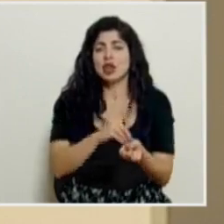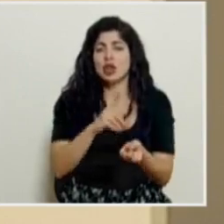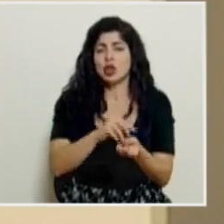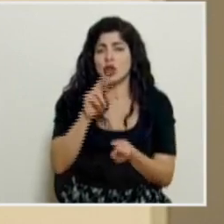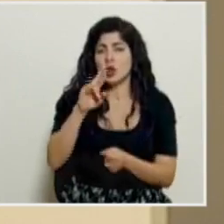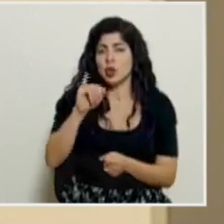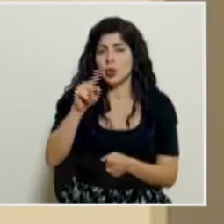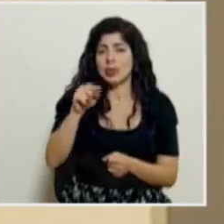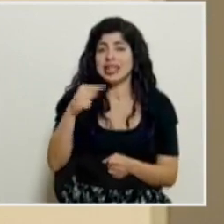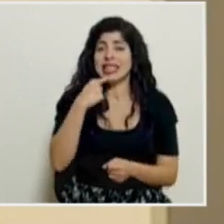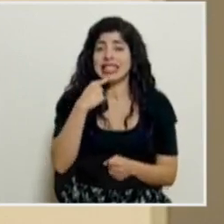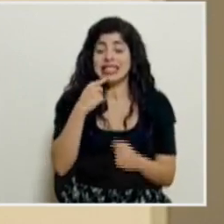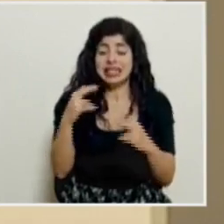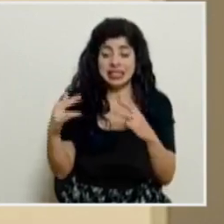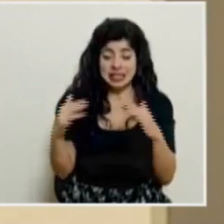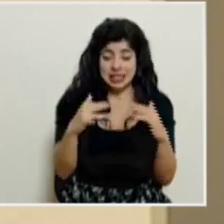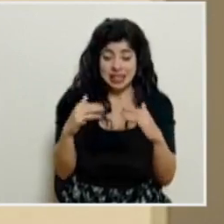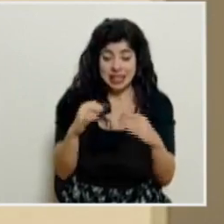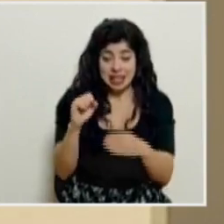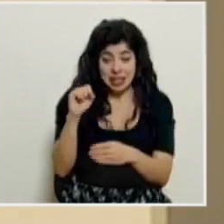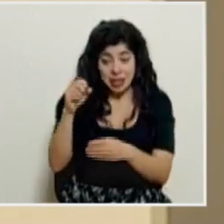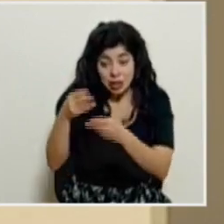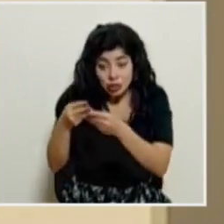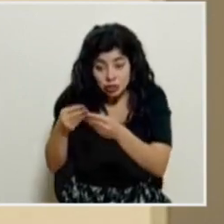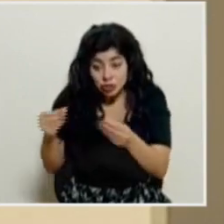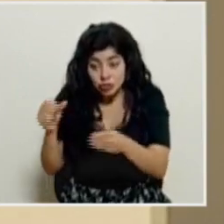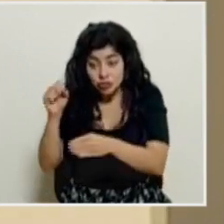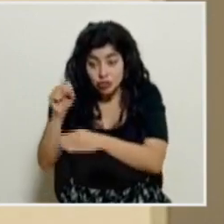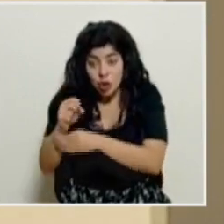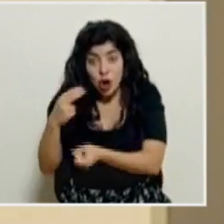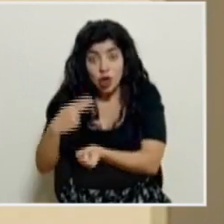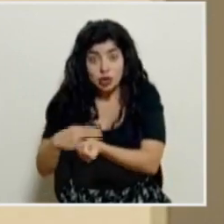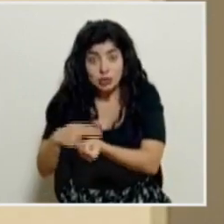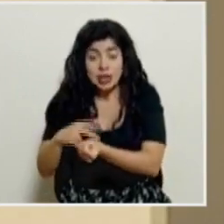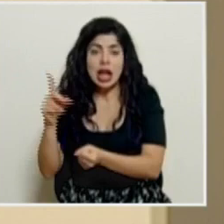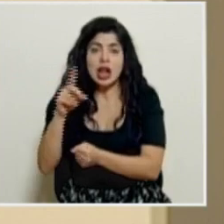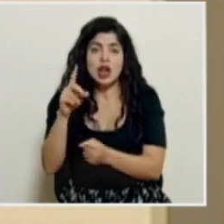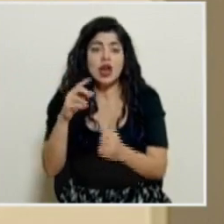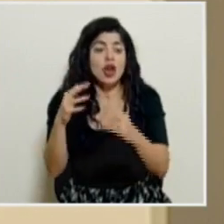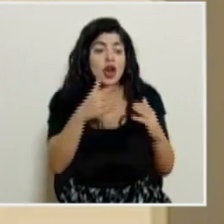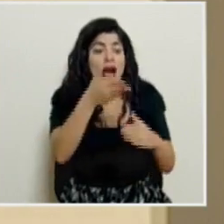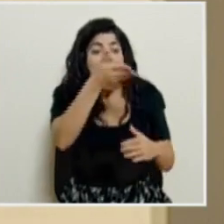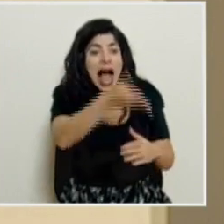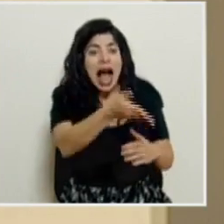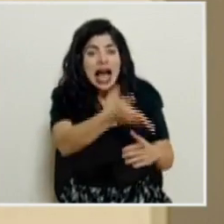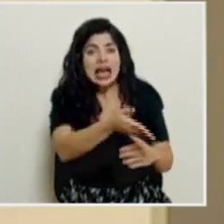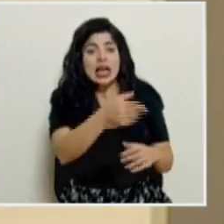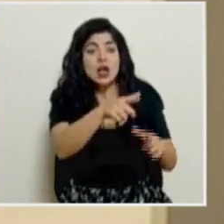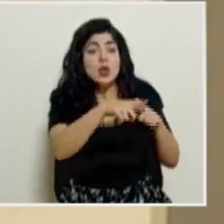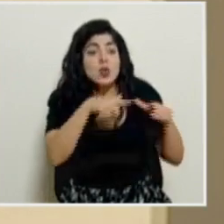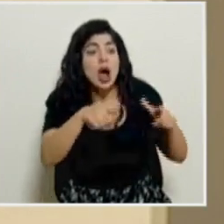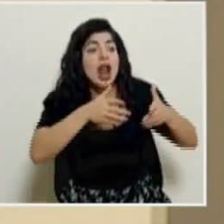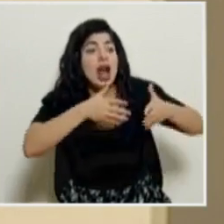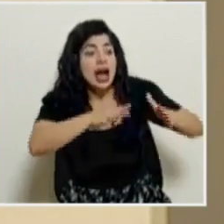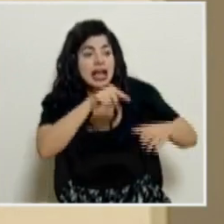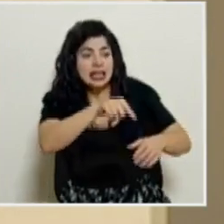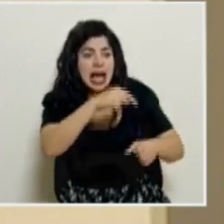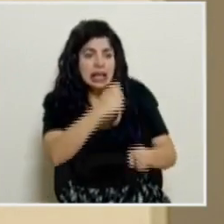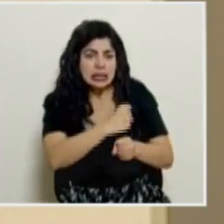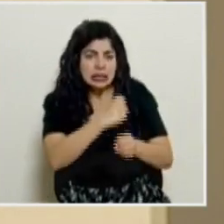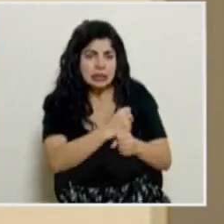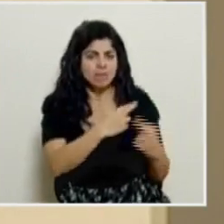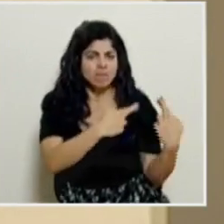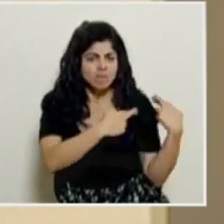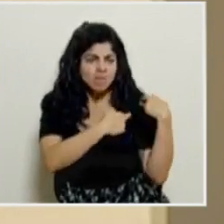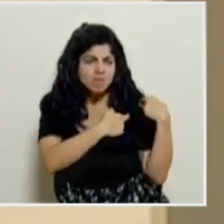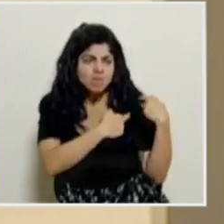que dijo que la batalla no se gana en los hospitales, se gana en el terreno. Es ahí donde tenemos que trabajar en un modelo